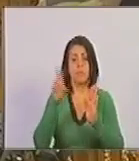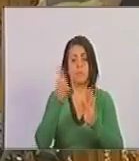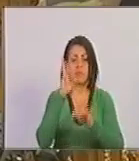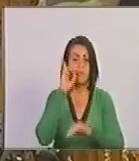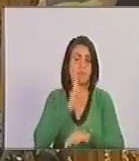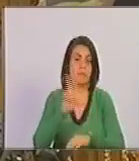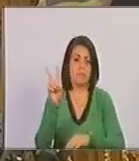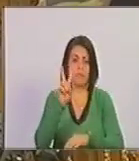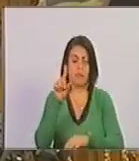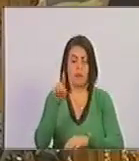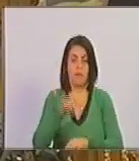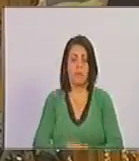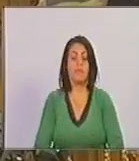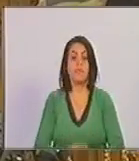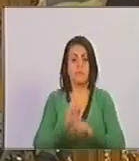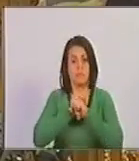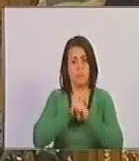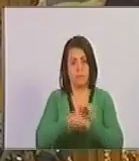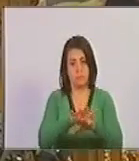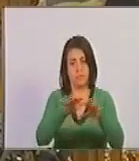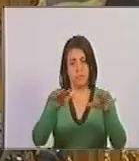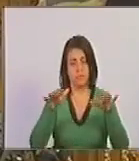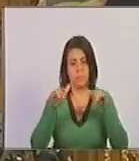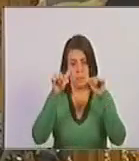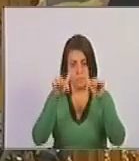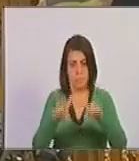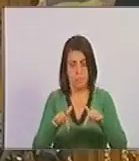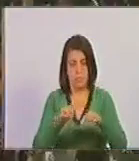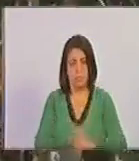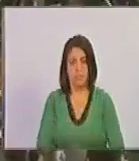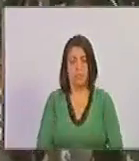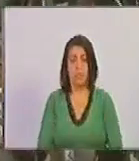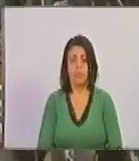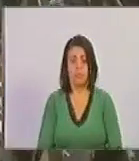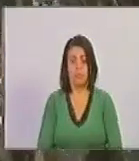República Bolivariana de Venezuela en la máxima decisión del mundo.